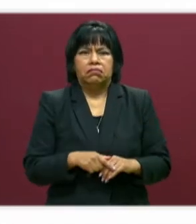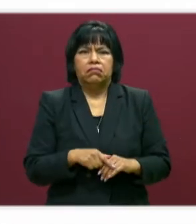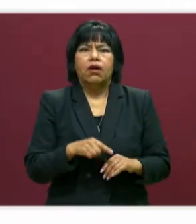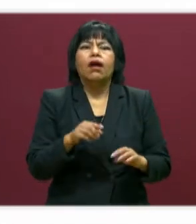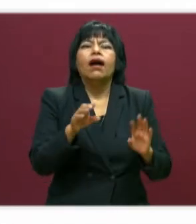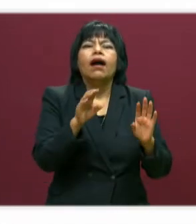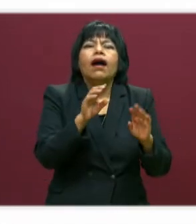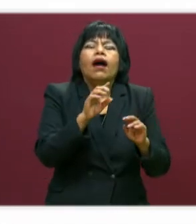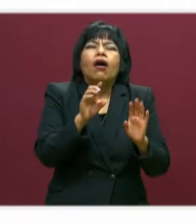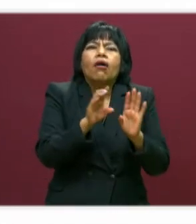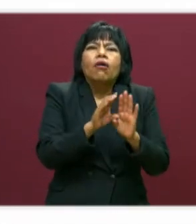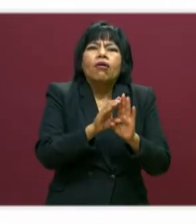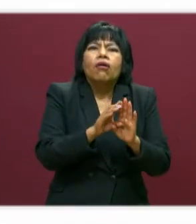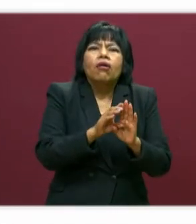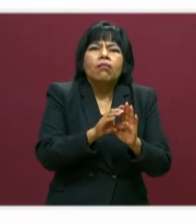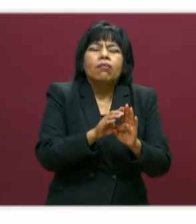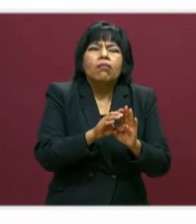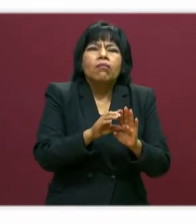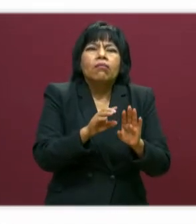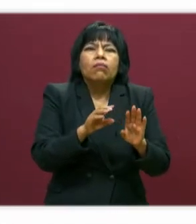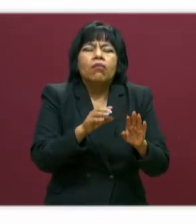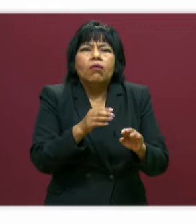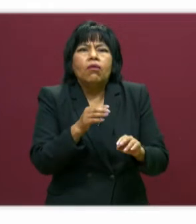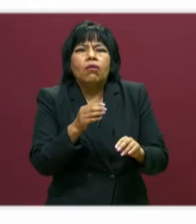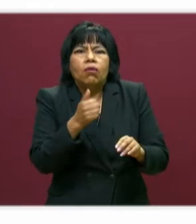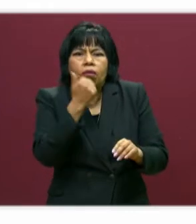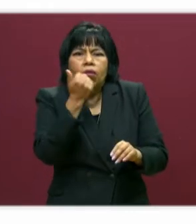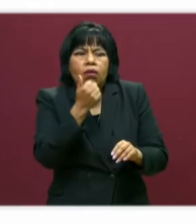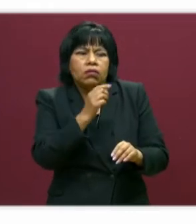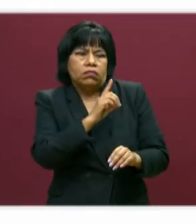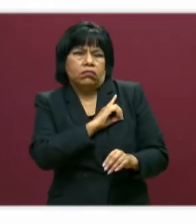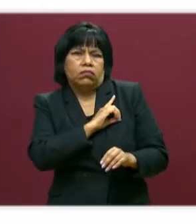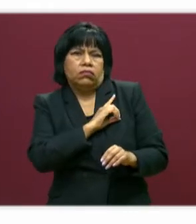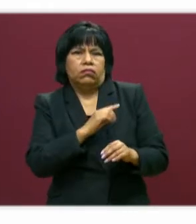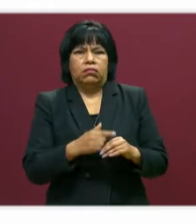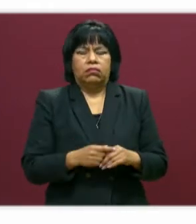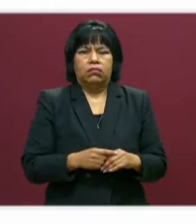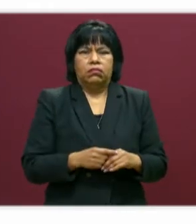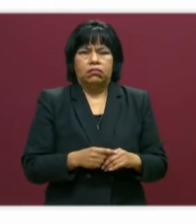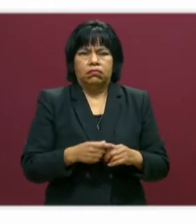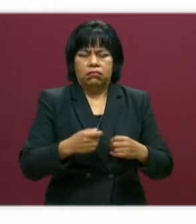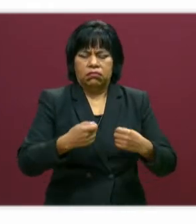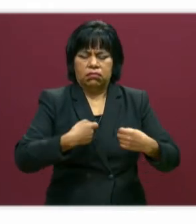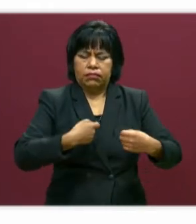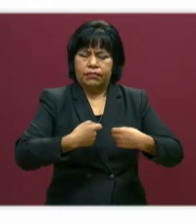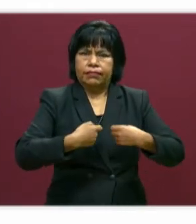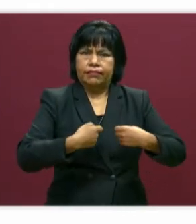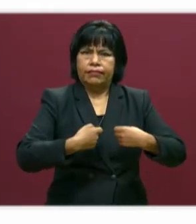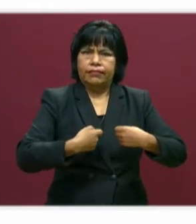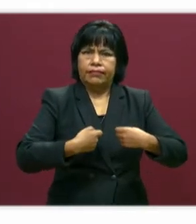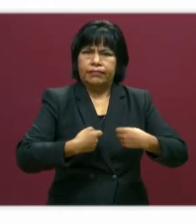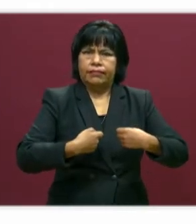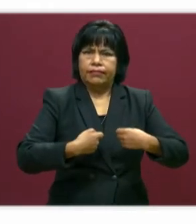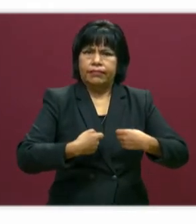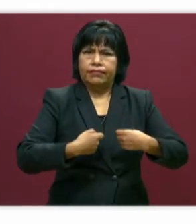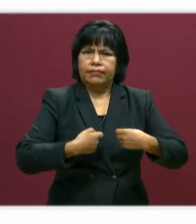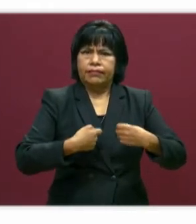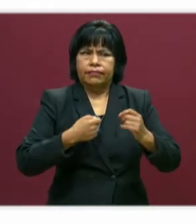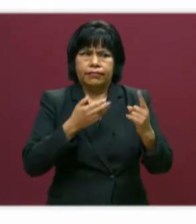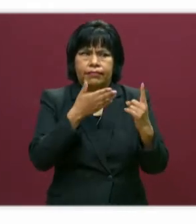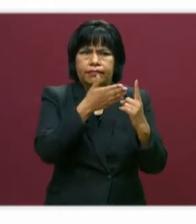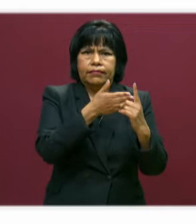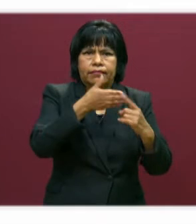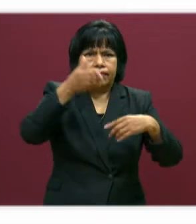¿qué haría el alumno? Bueno, de autónoma significa que el alumno aprenda a autorregularse, a establecer metas de